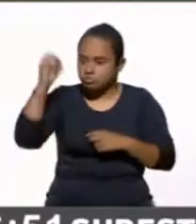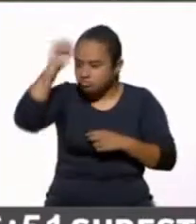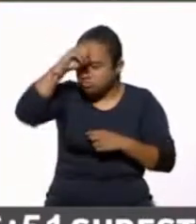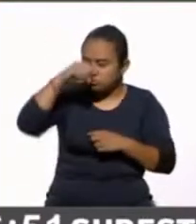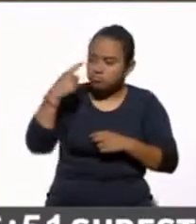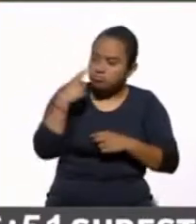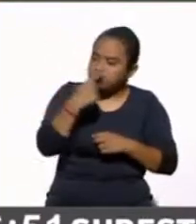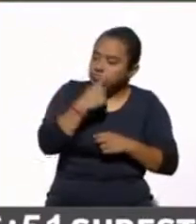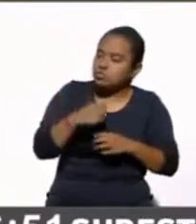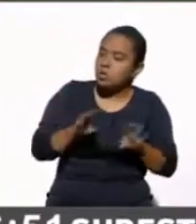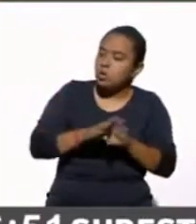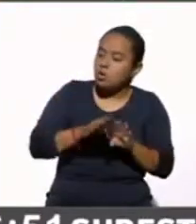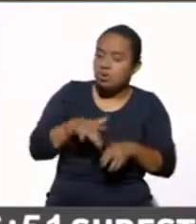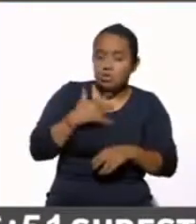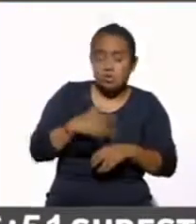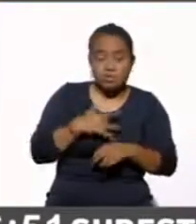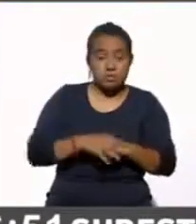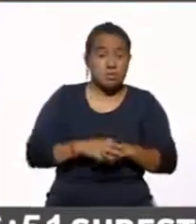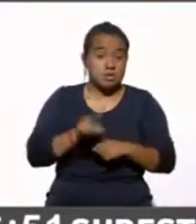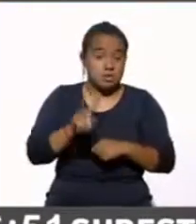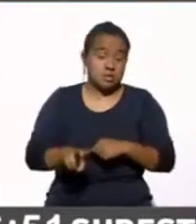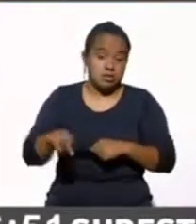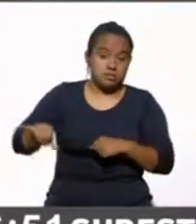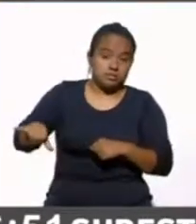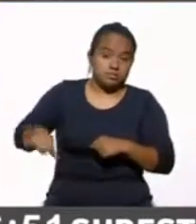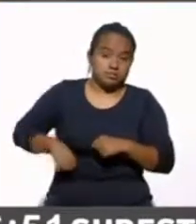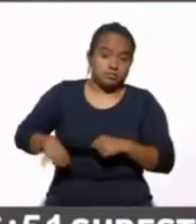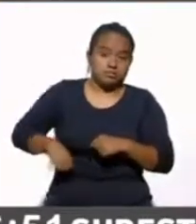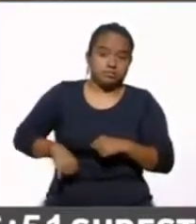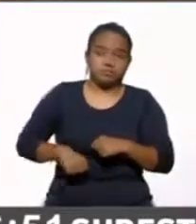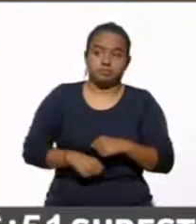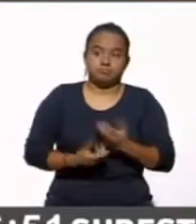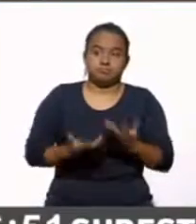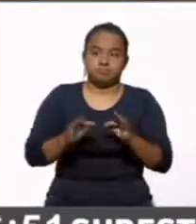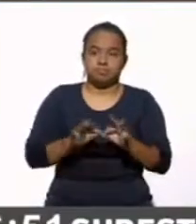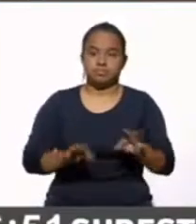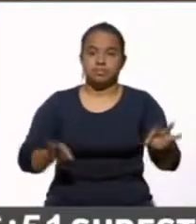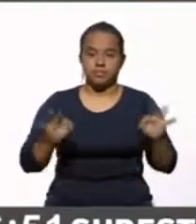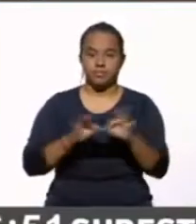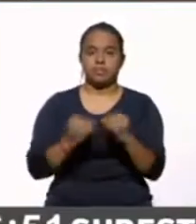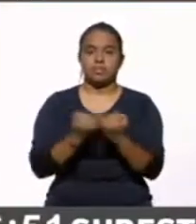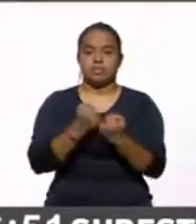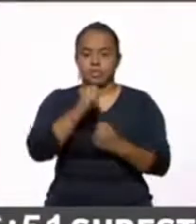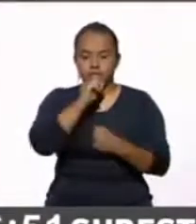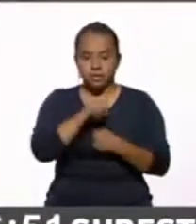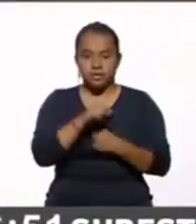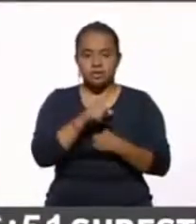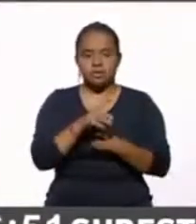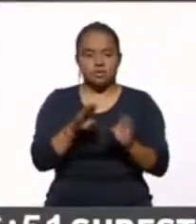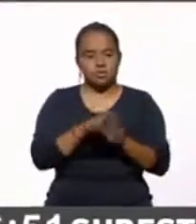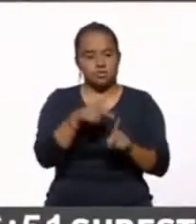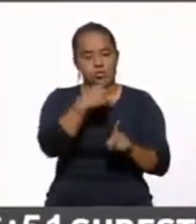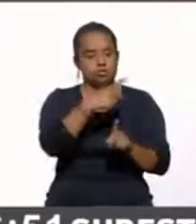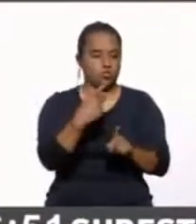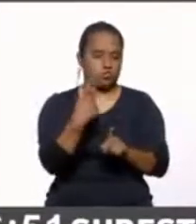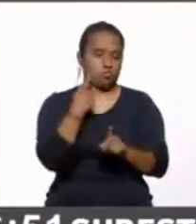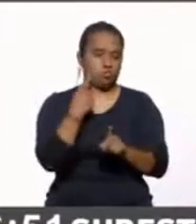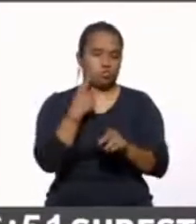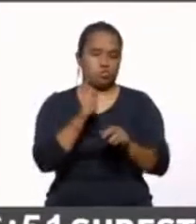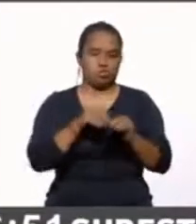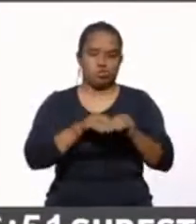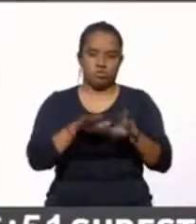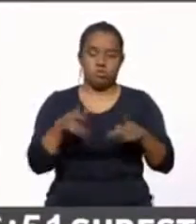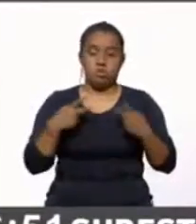y es interesante o creo que es importante incluso para decisiones de política pública ver